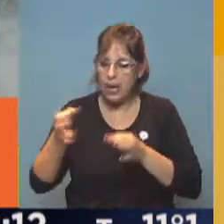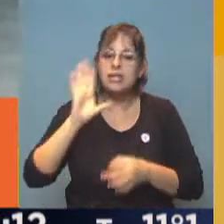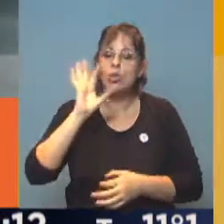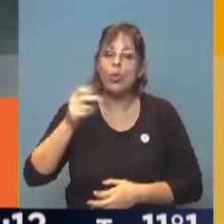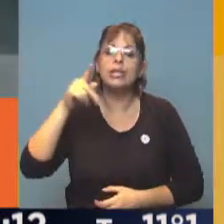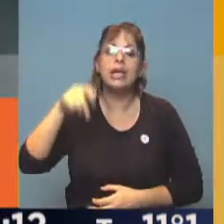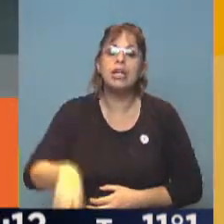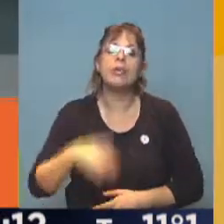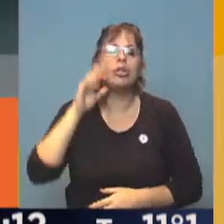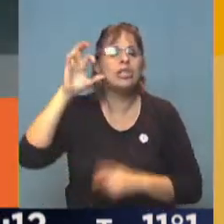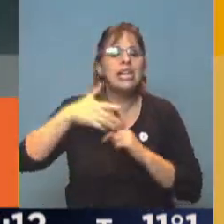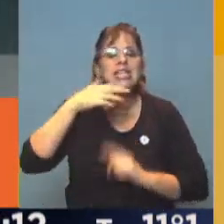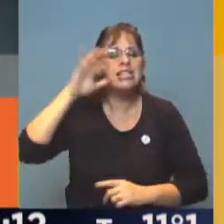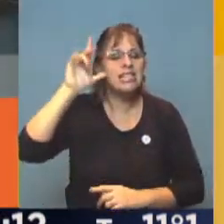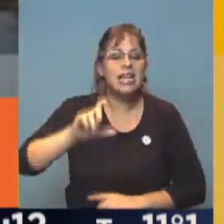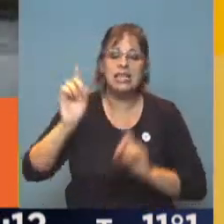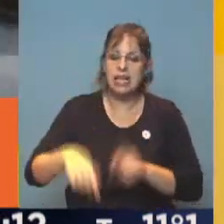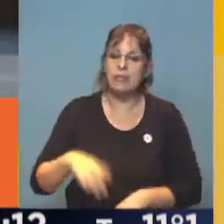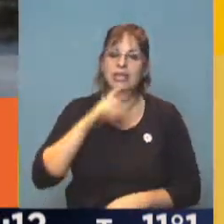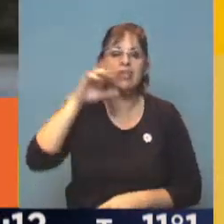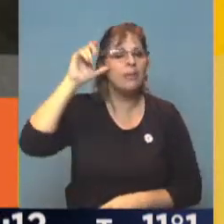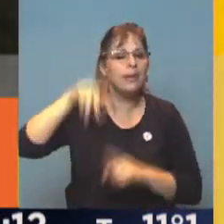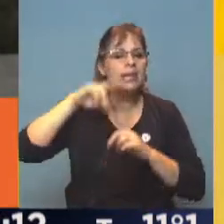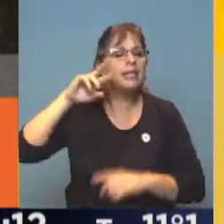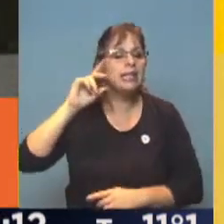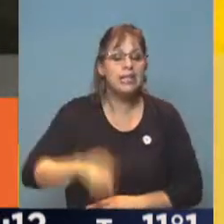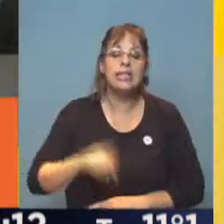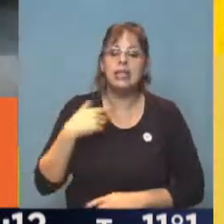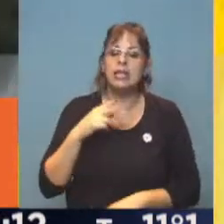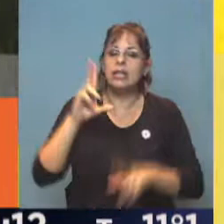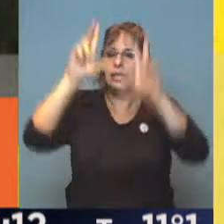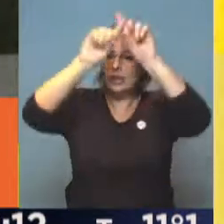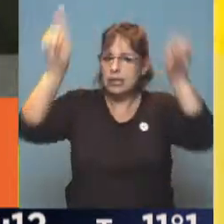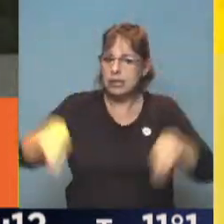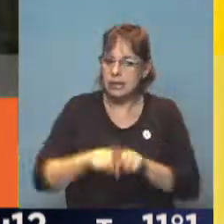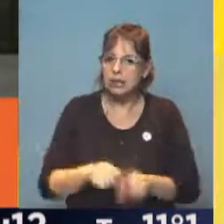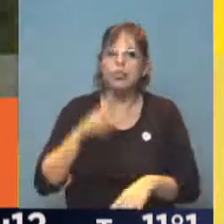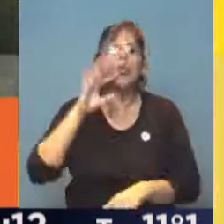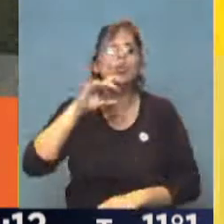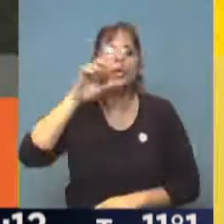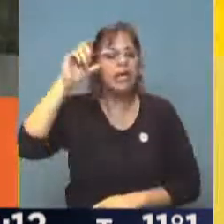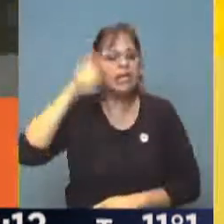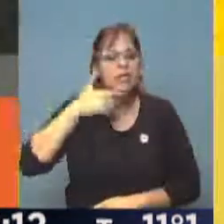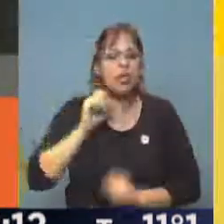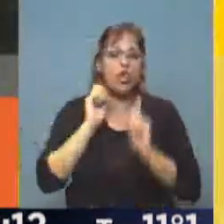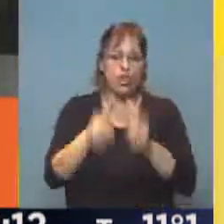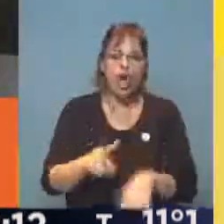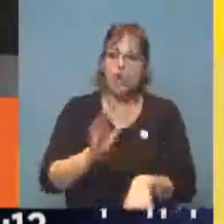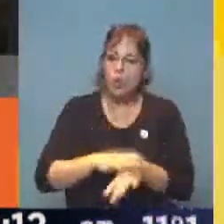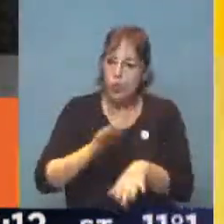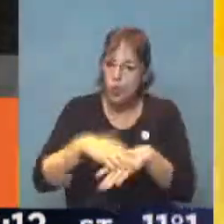kilómetros de Esquel y a 25 de Trevelín, recibió ese título por parte de la UNESCO, a raíz de sus